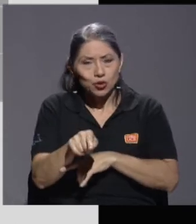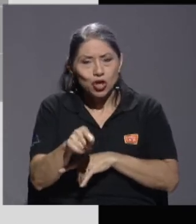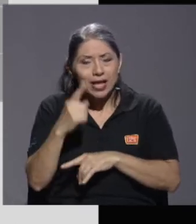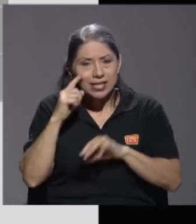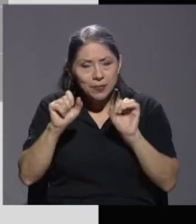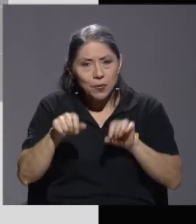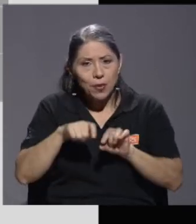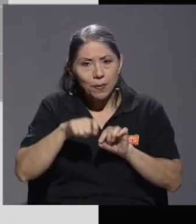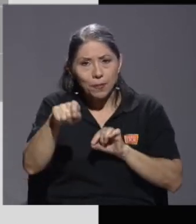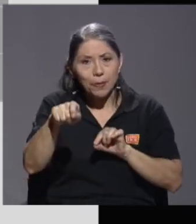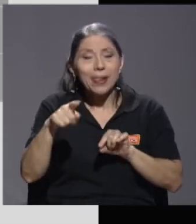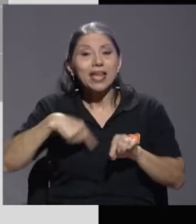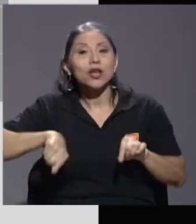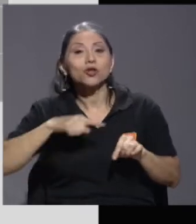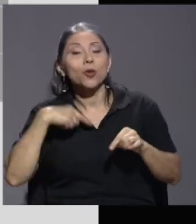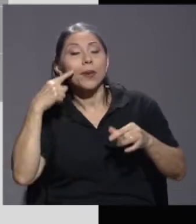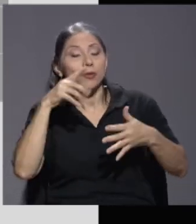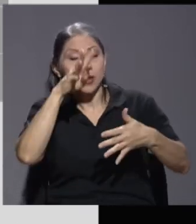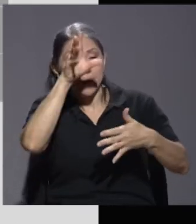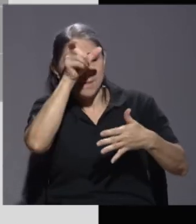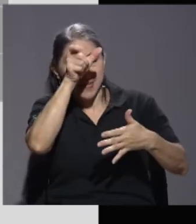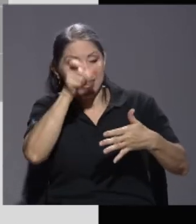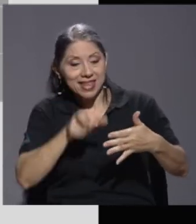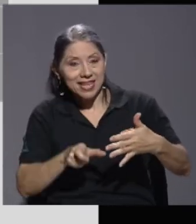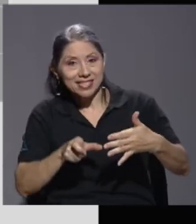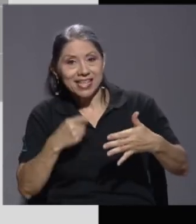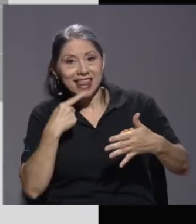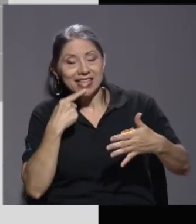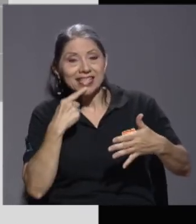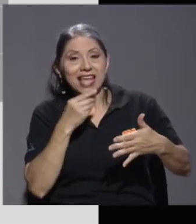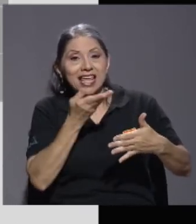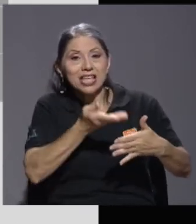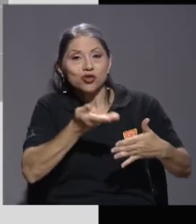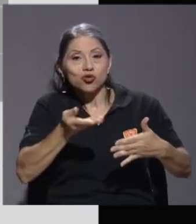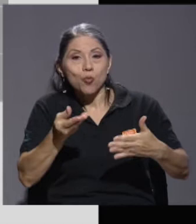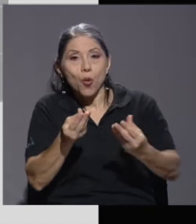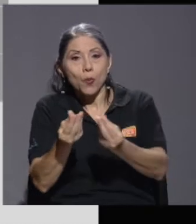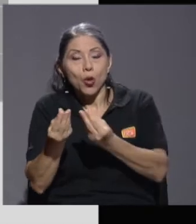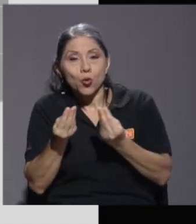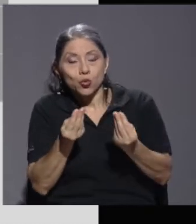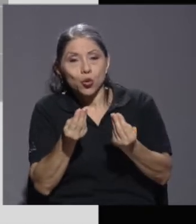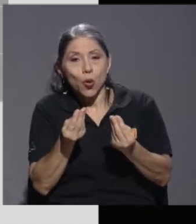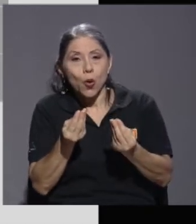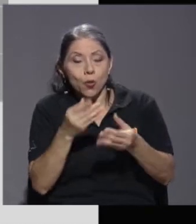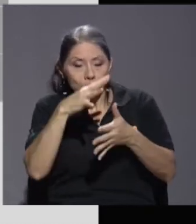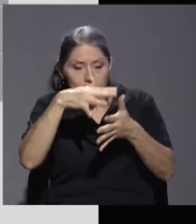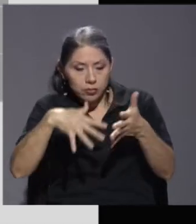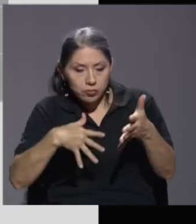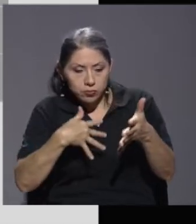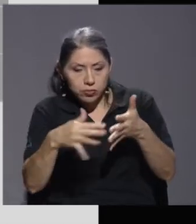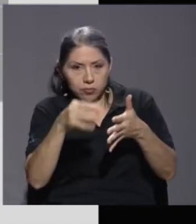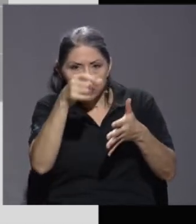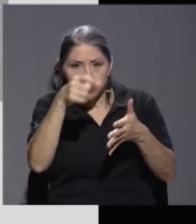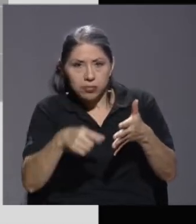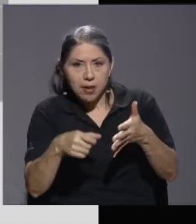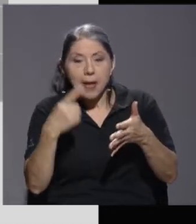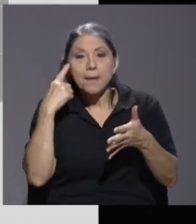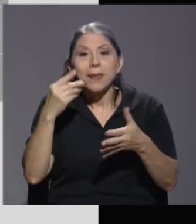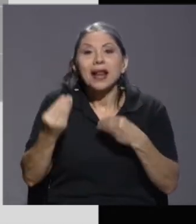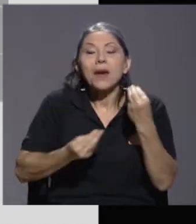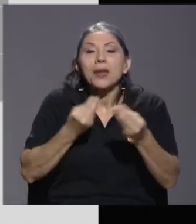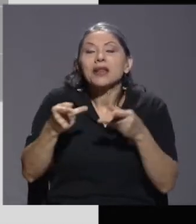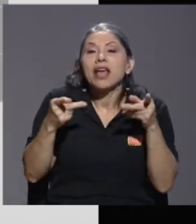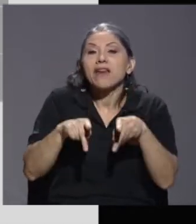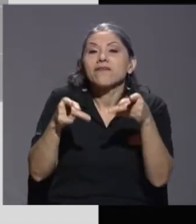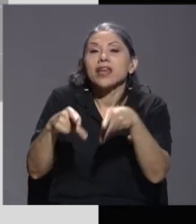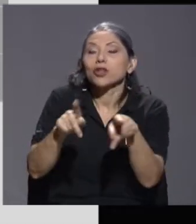dentro de la matriz de un sumo producto para generar estimaciones de los defectos en diferentes sectores